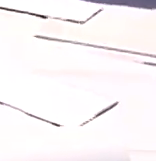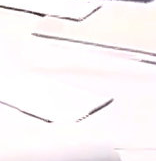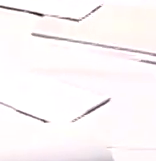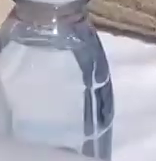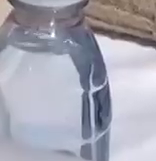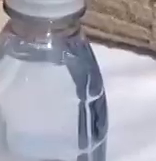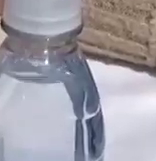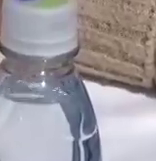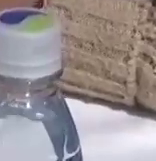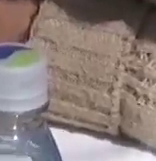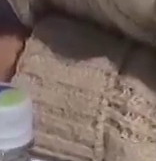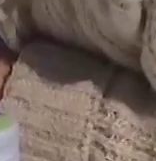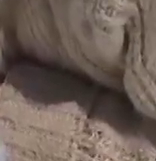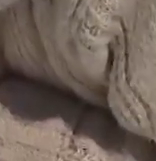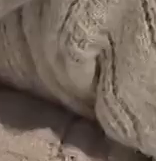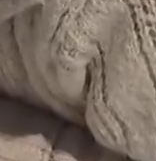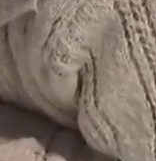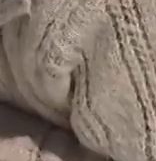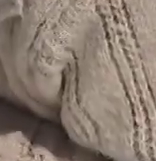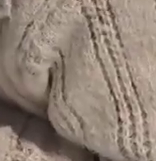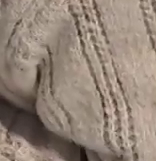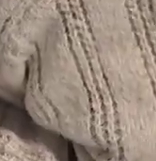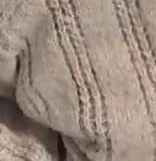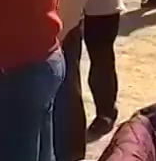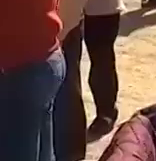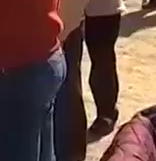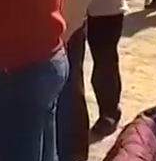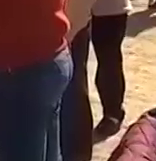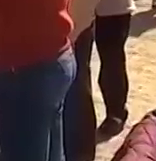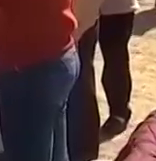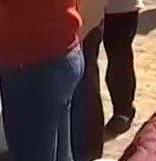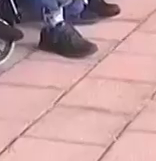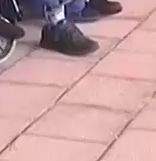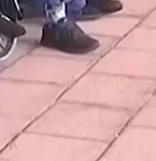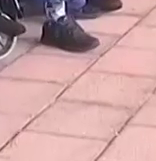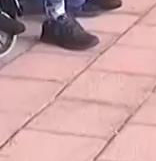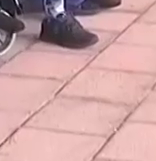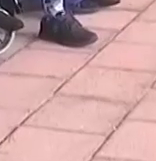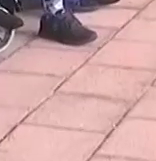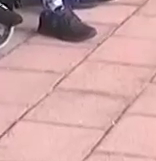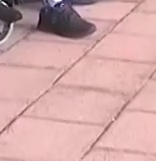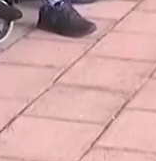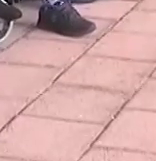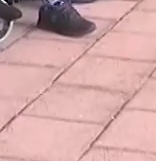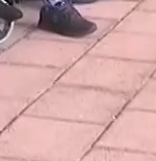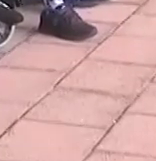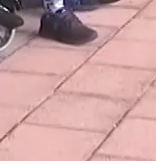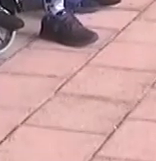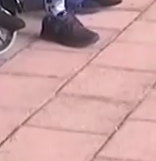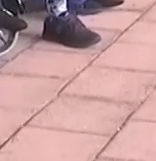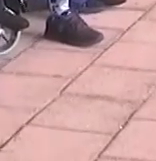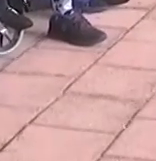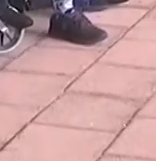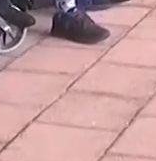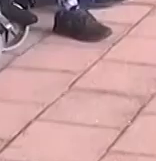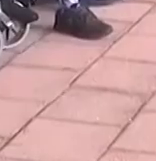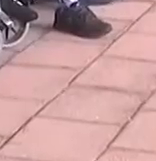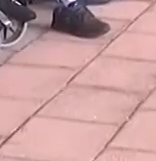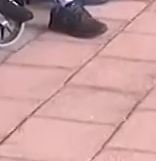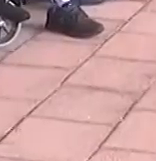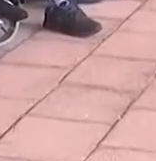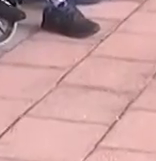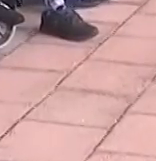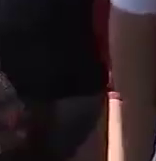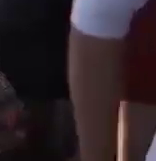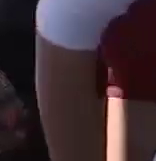Recordemos que se necesita el acta de nacimiento, el INE, CUR y comprobante de domicilio no mayor a seis meses, así como